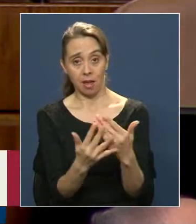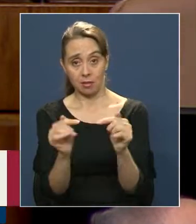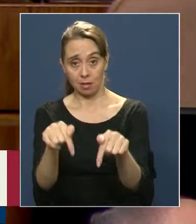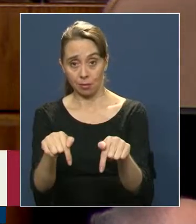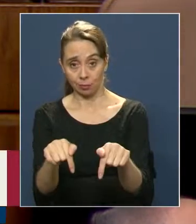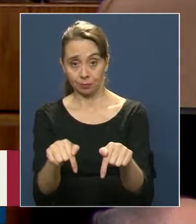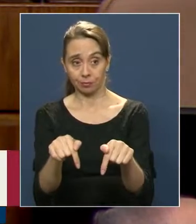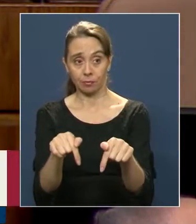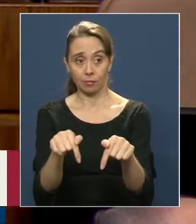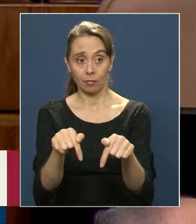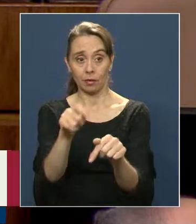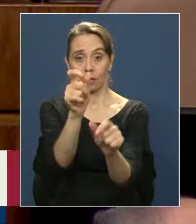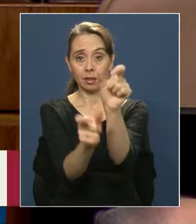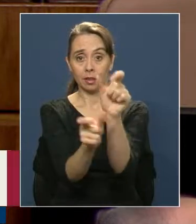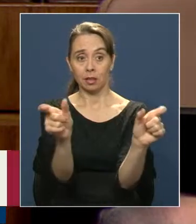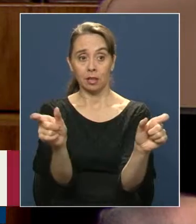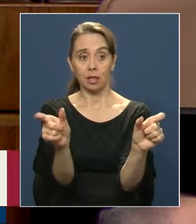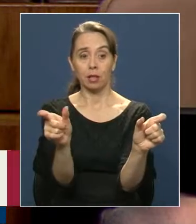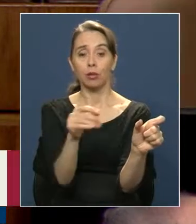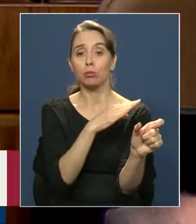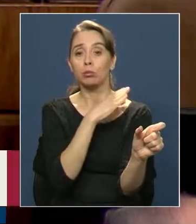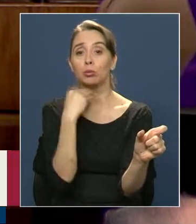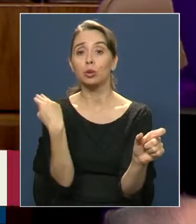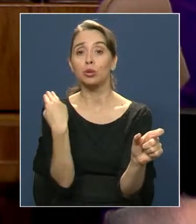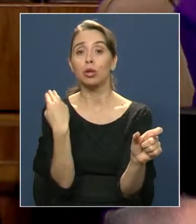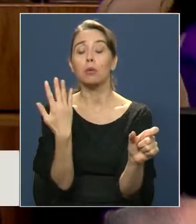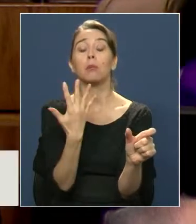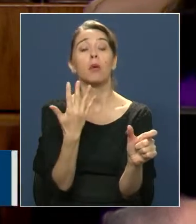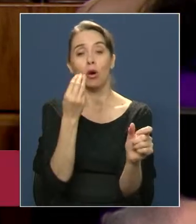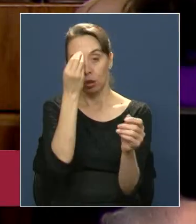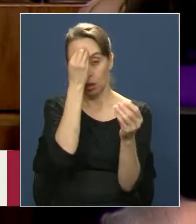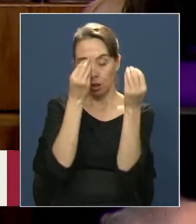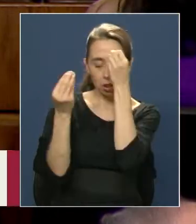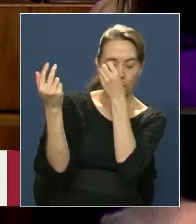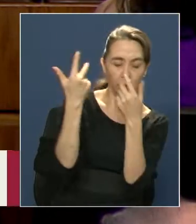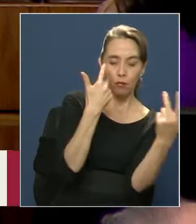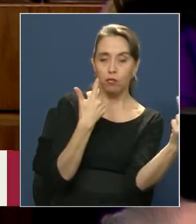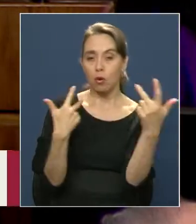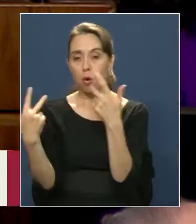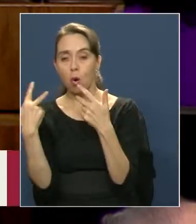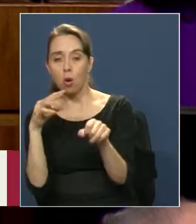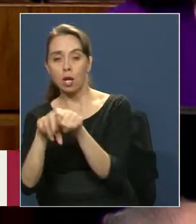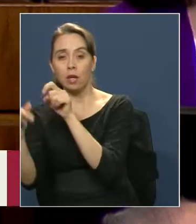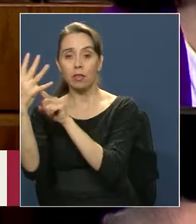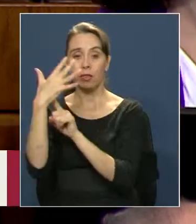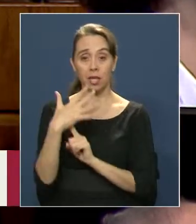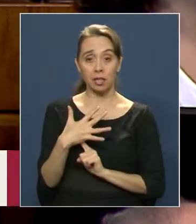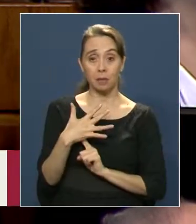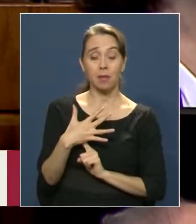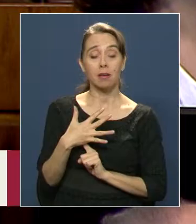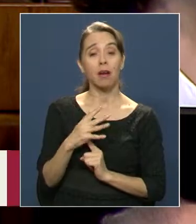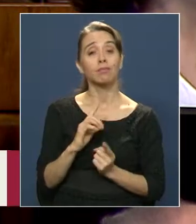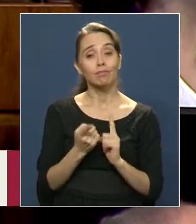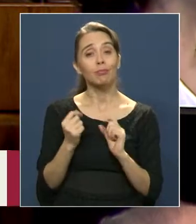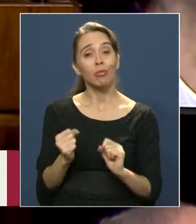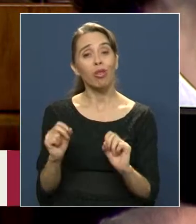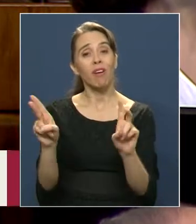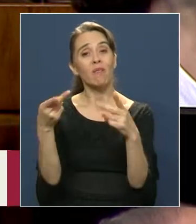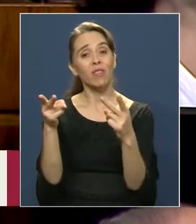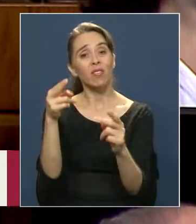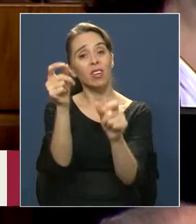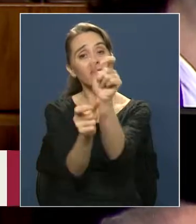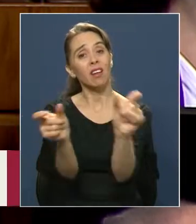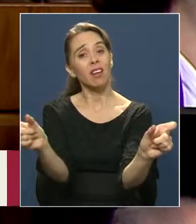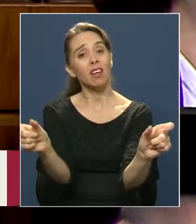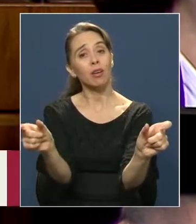perdido la vida producto del bullying o la discriminación, podrían hoy estar vivos. Y es por eso que hoy día estamos con